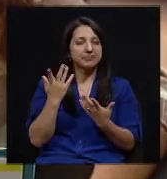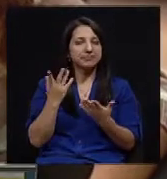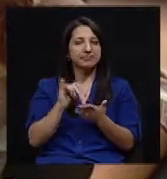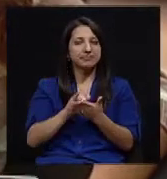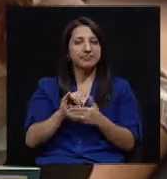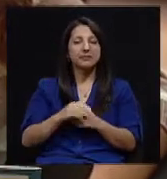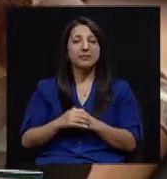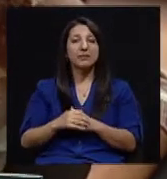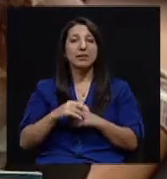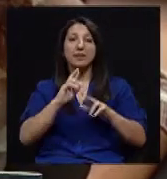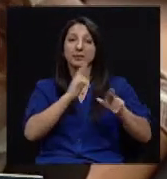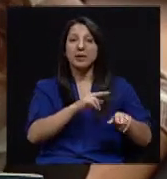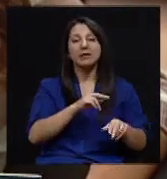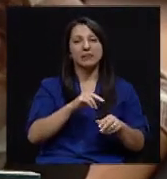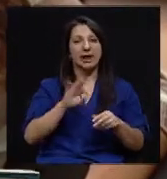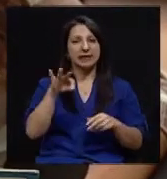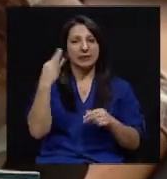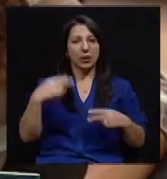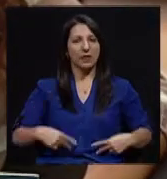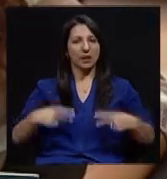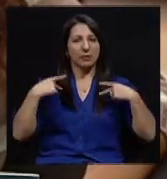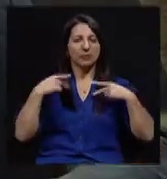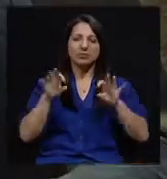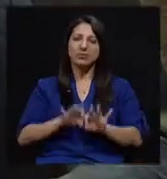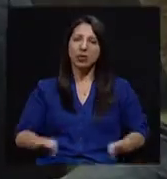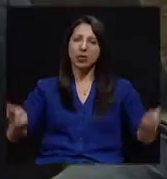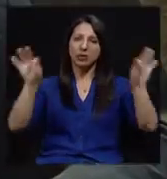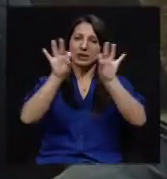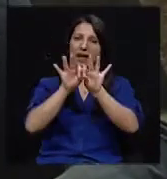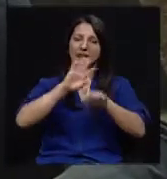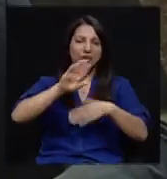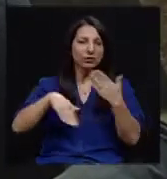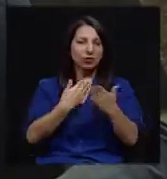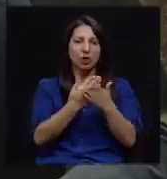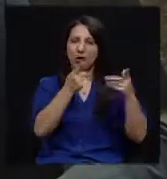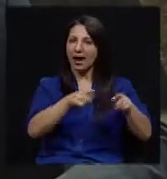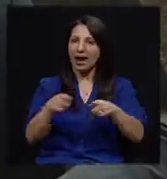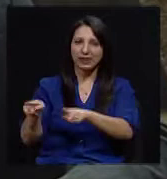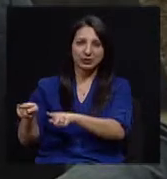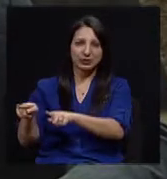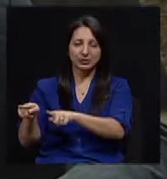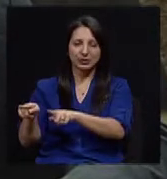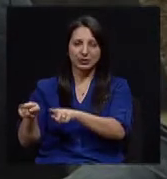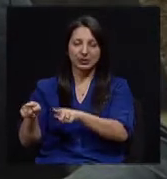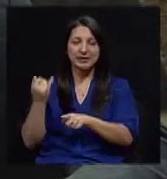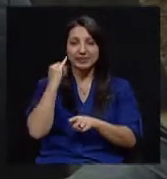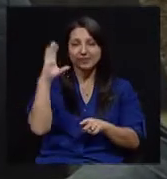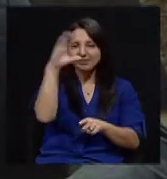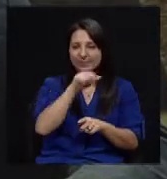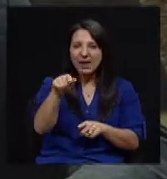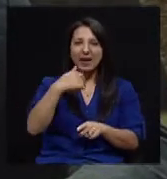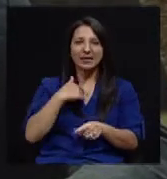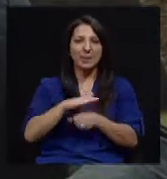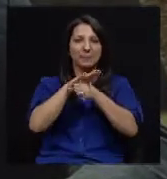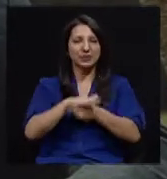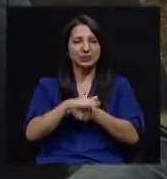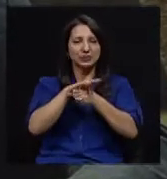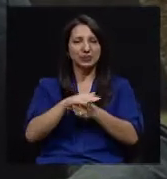Un gestivo de vida es absolutamente indispensable en todos los casos, una vez que se detecta hipertensión arterial.